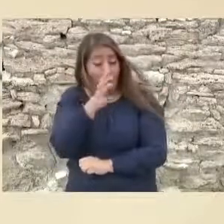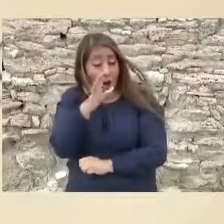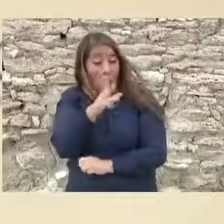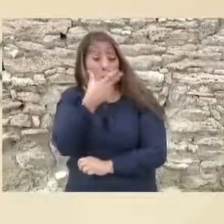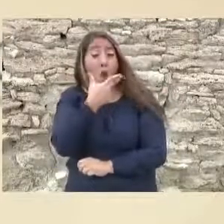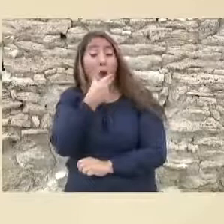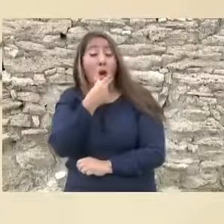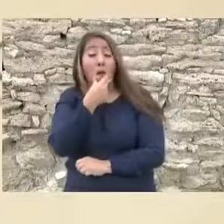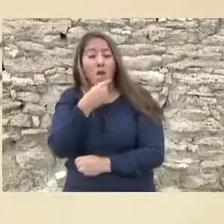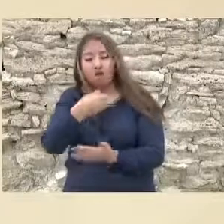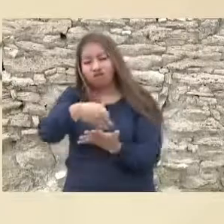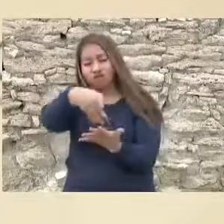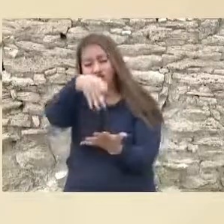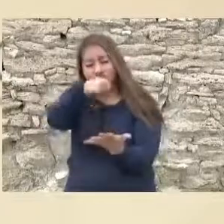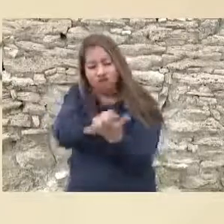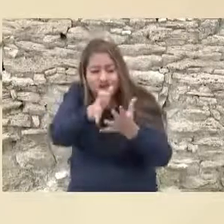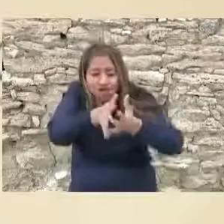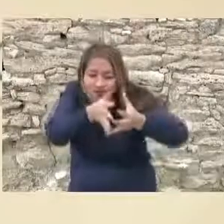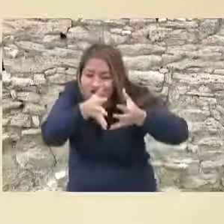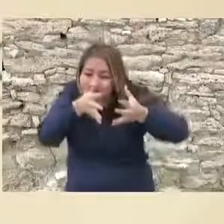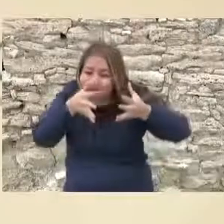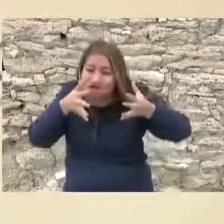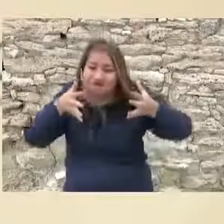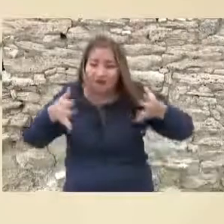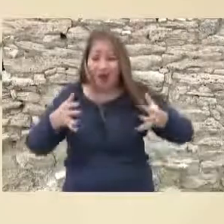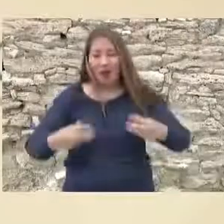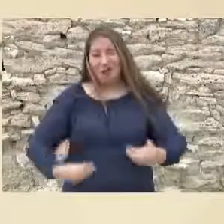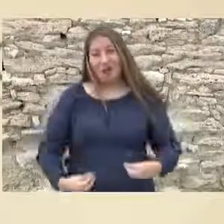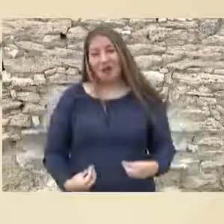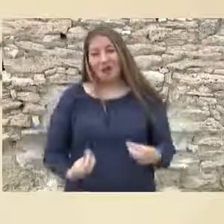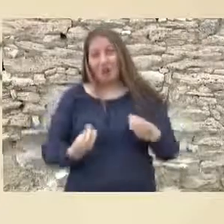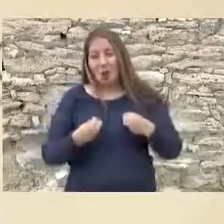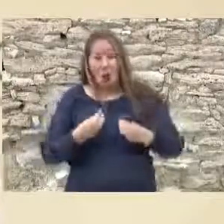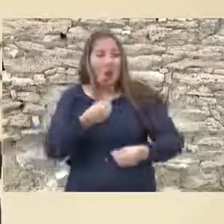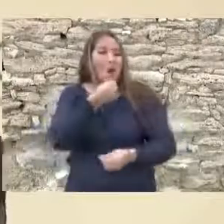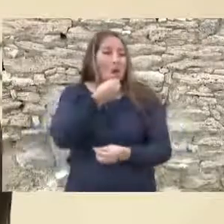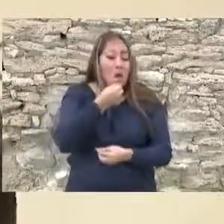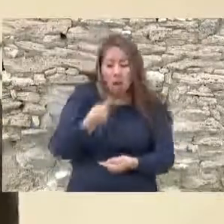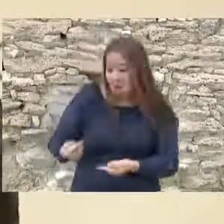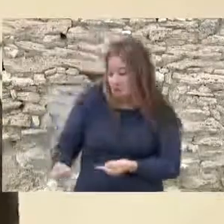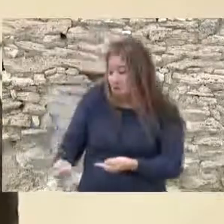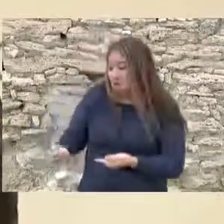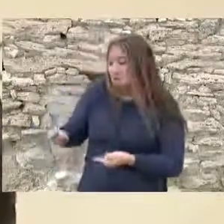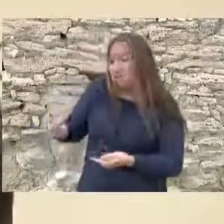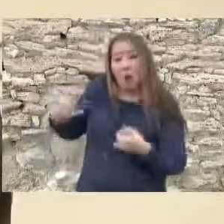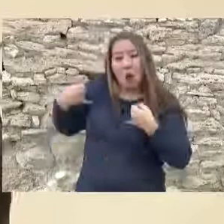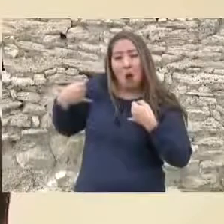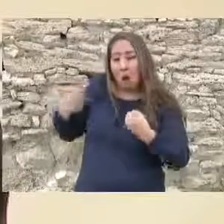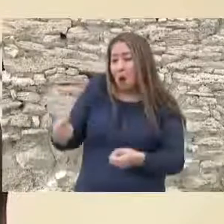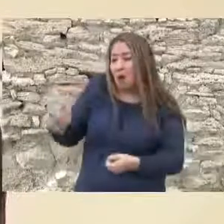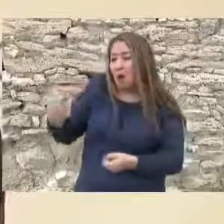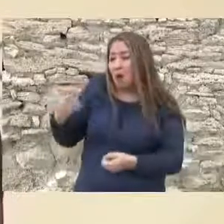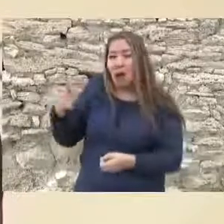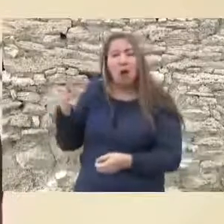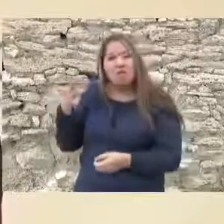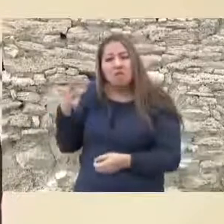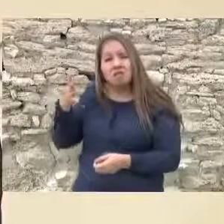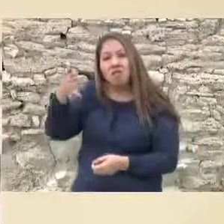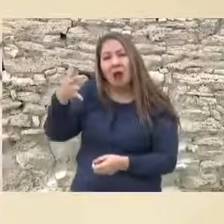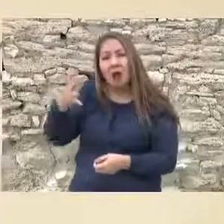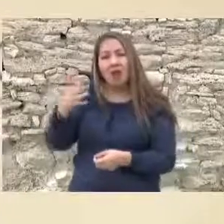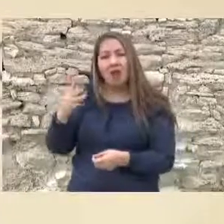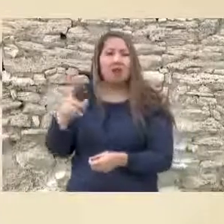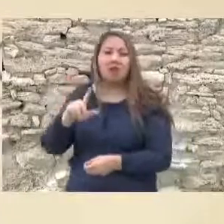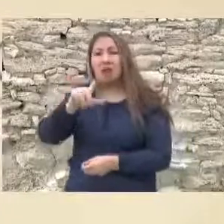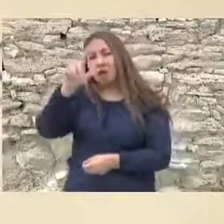de grandeza vivió en esta ciudad su niñez, su juventud y emprendió su carrera en